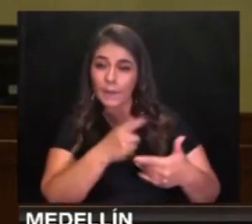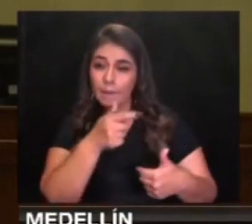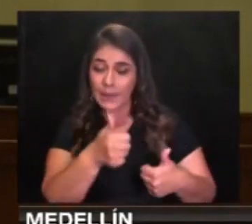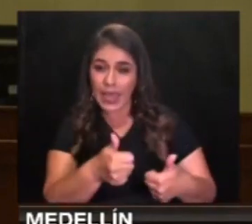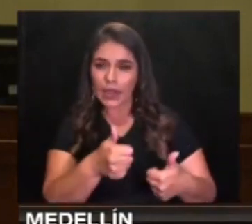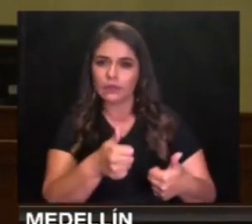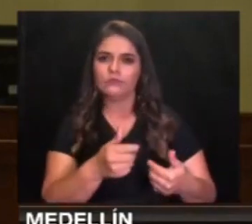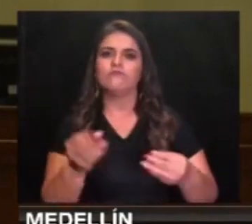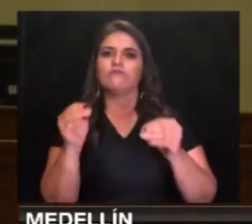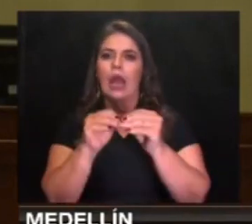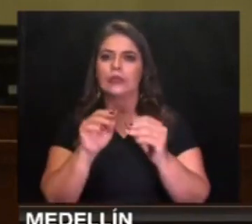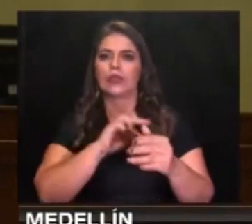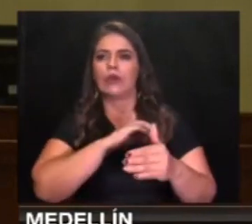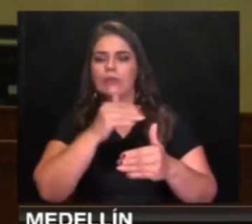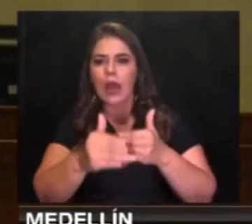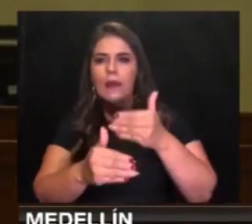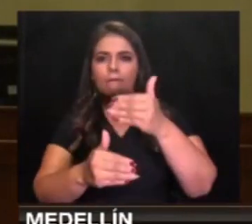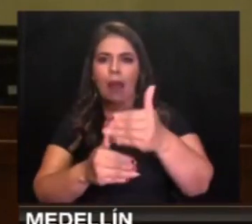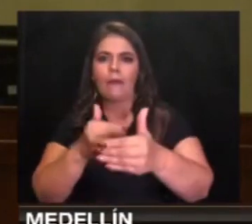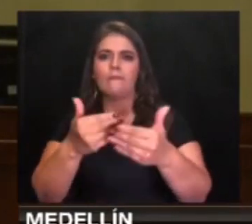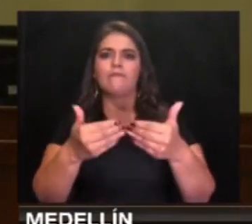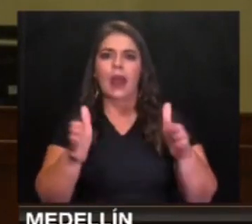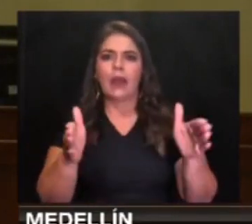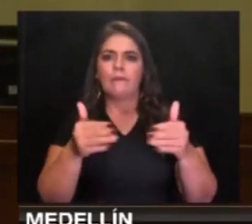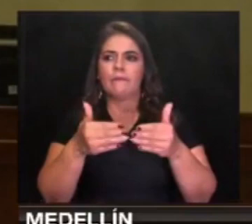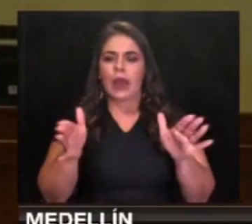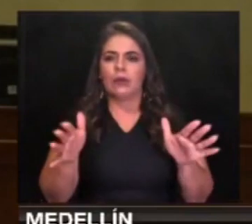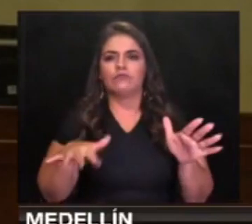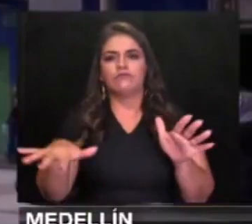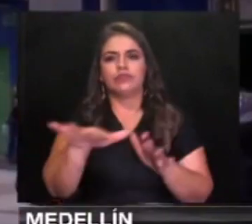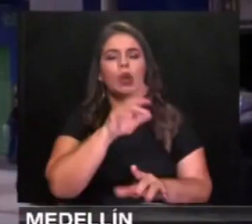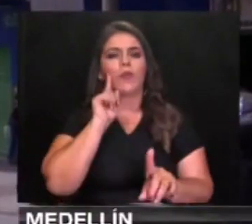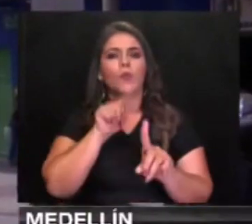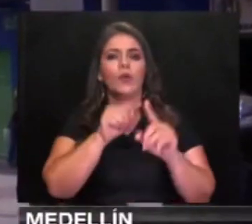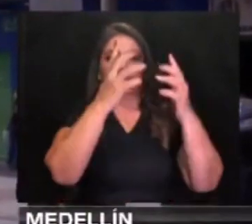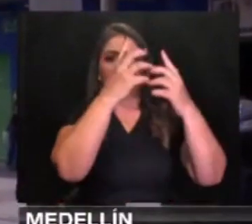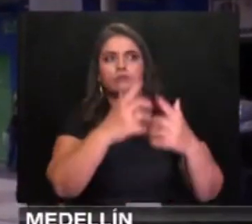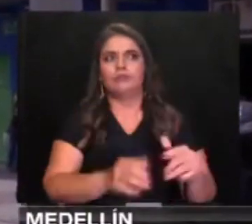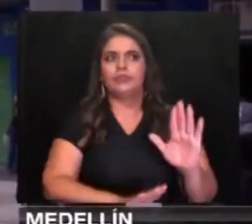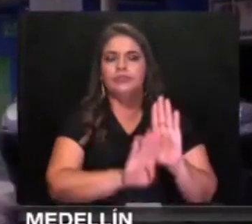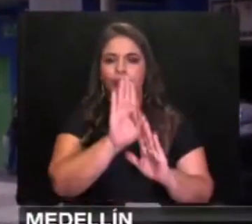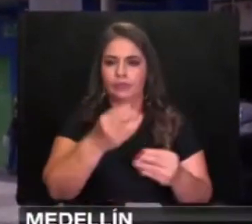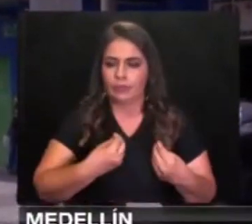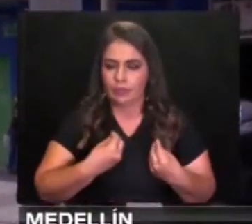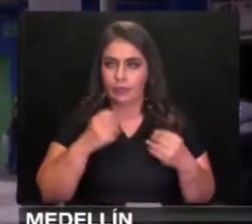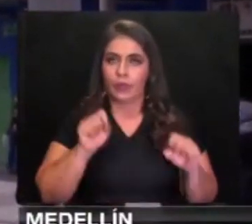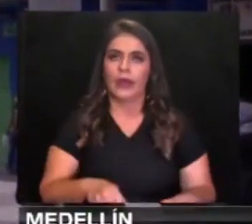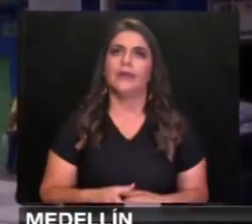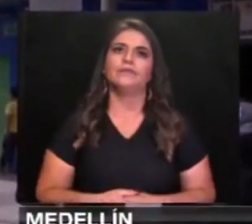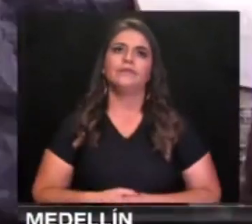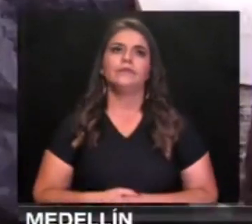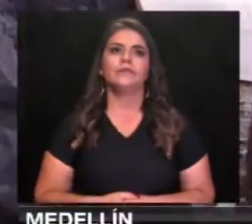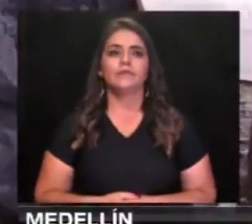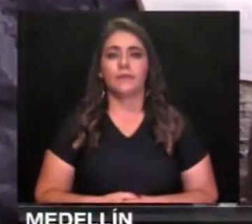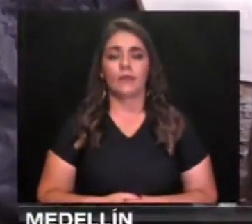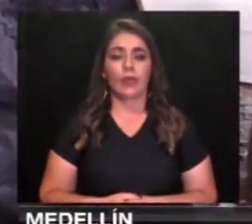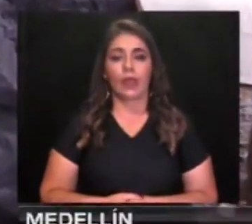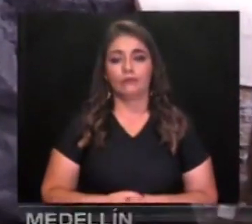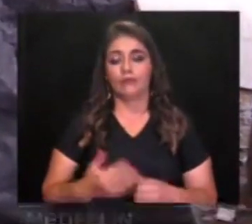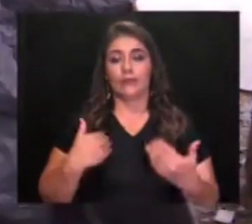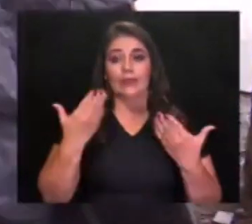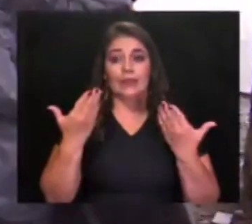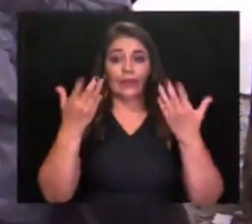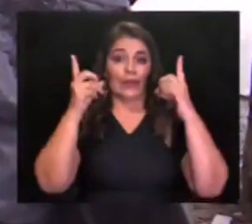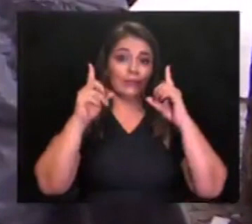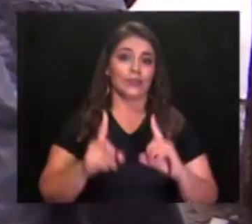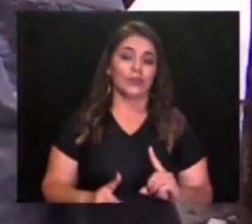vamos a poder abrir rápido el comercio. Nuestro propósito es salvar esos empleos. Ambos mandatarios están de acuerdo en que la decisión depende de